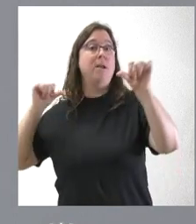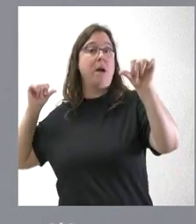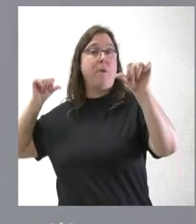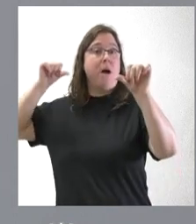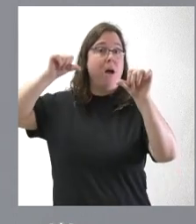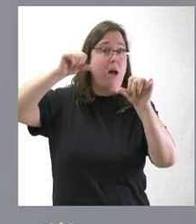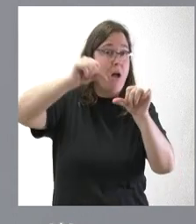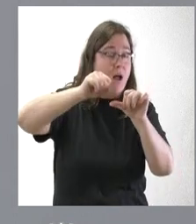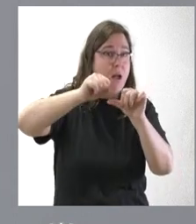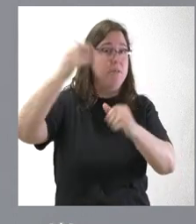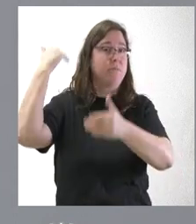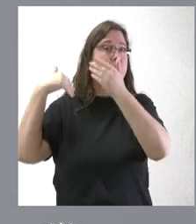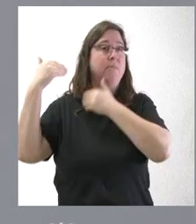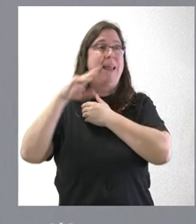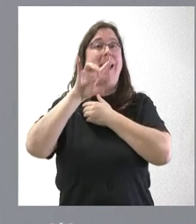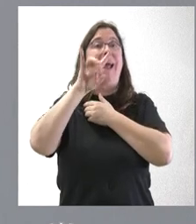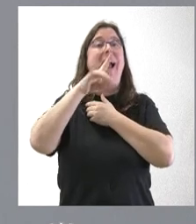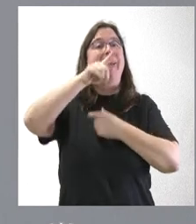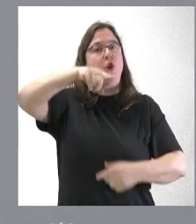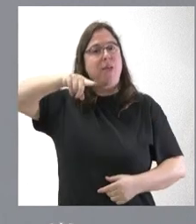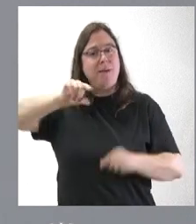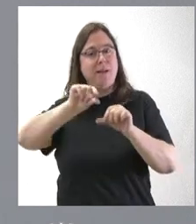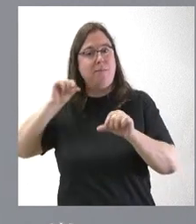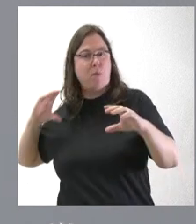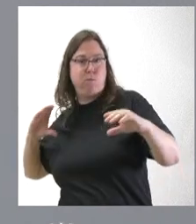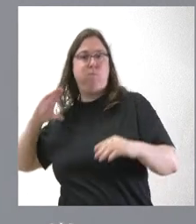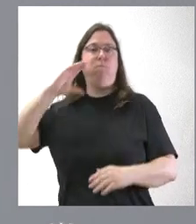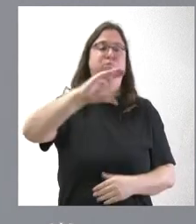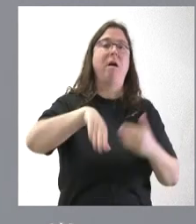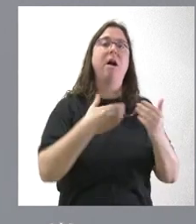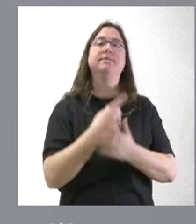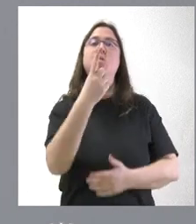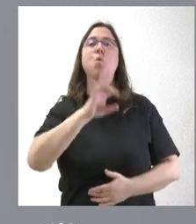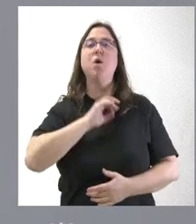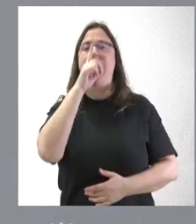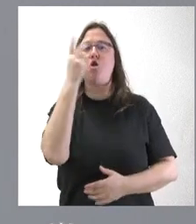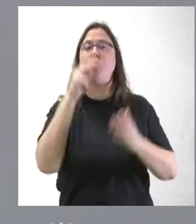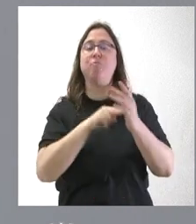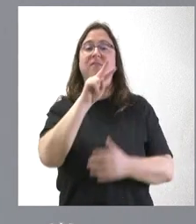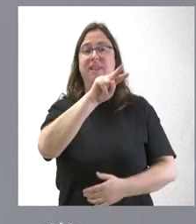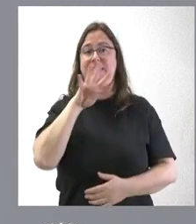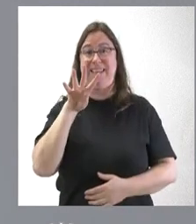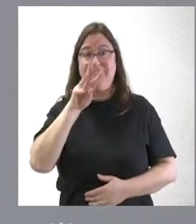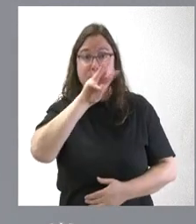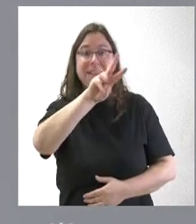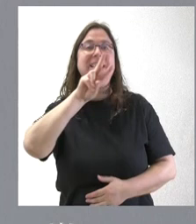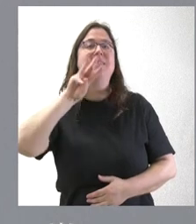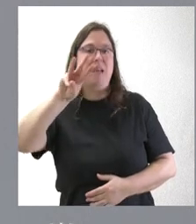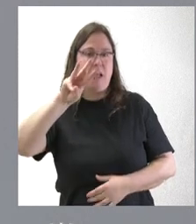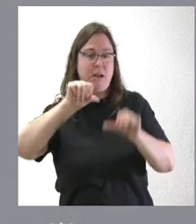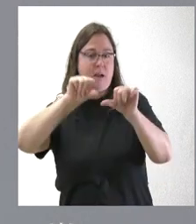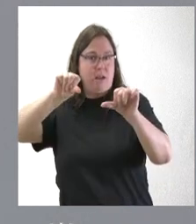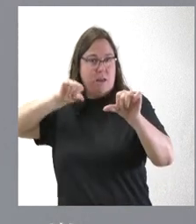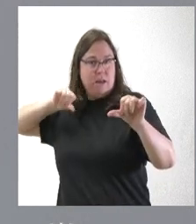los 14 meses anteriores, hasta el 1 de enero del año 2023. De esta forma, el incremento